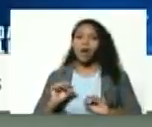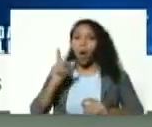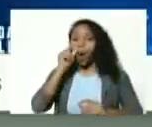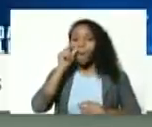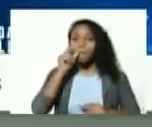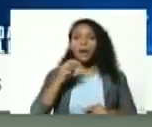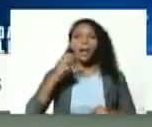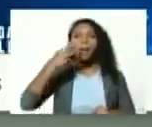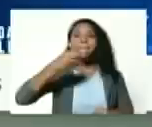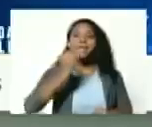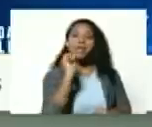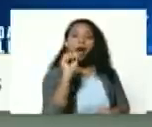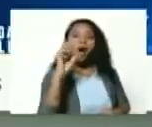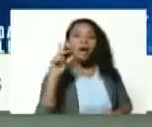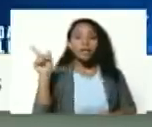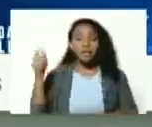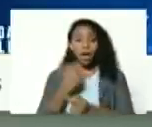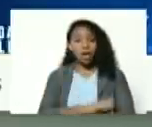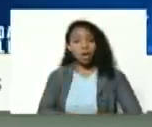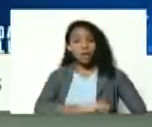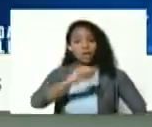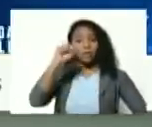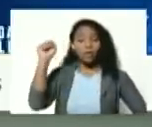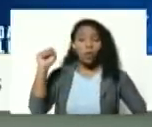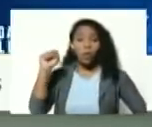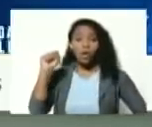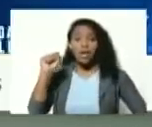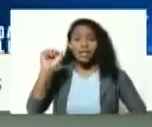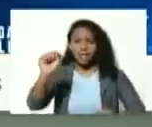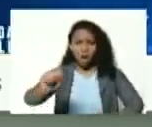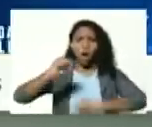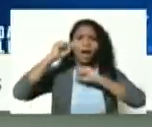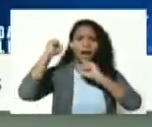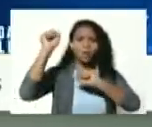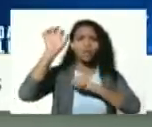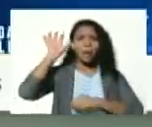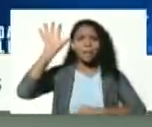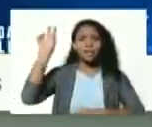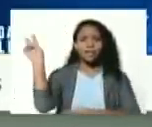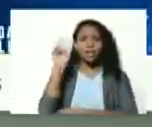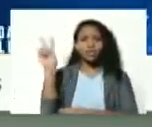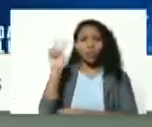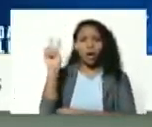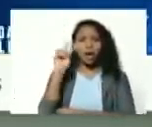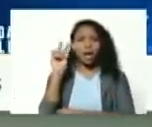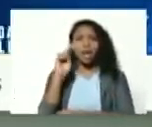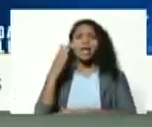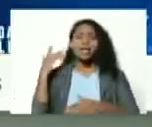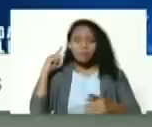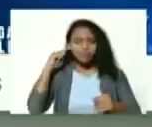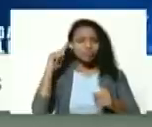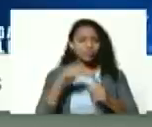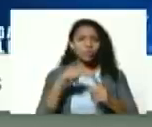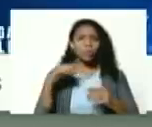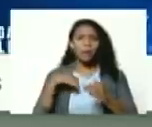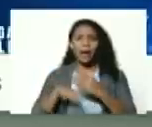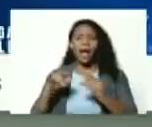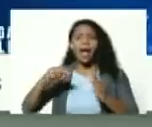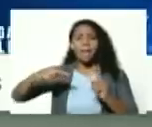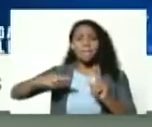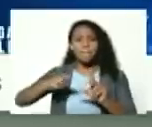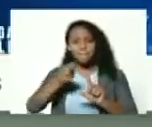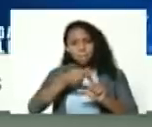es uno de los libertadores y de los héroes de la patria venezolana y va para el Panteón Nacional